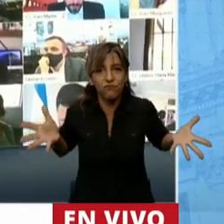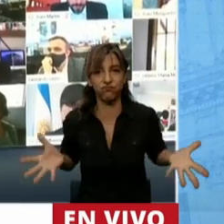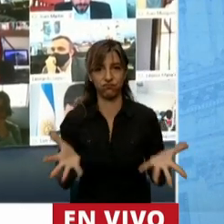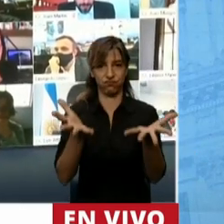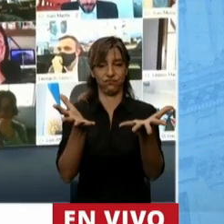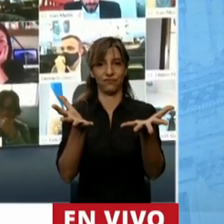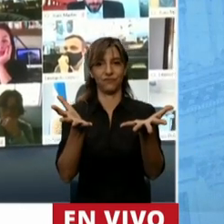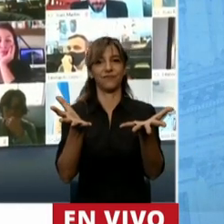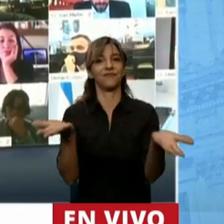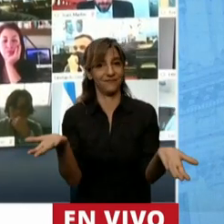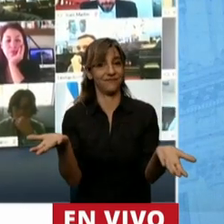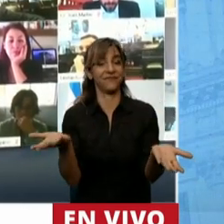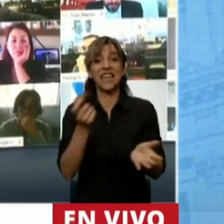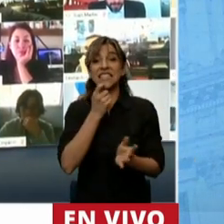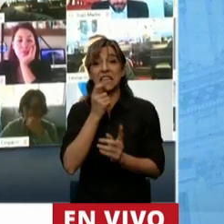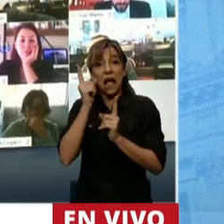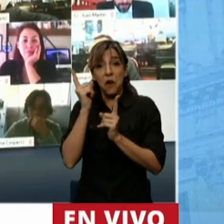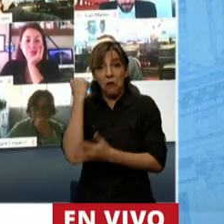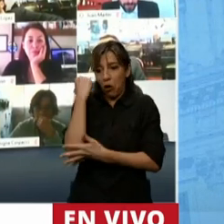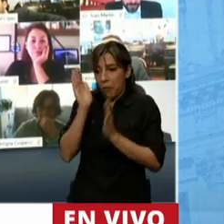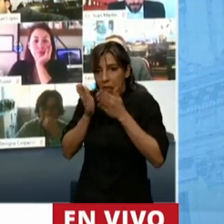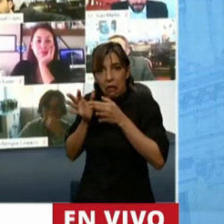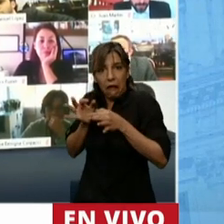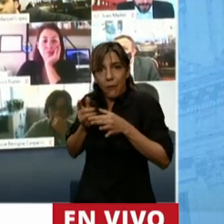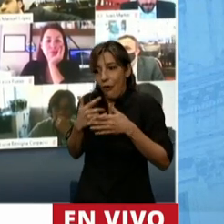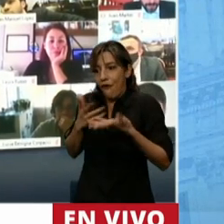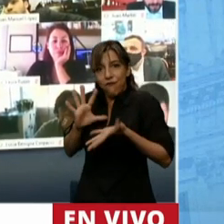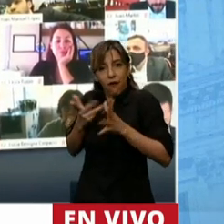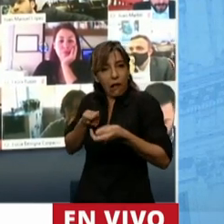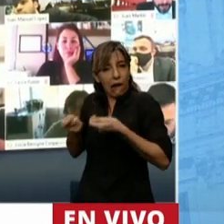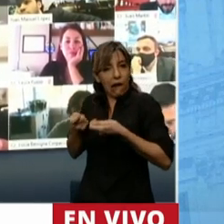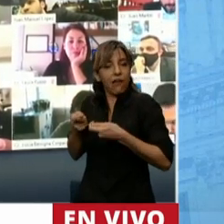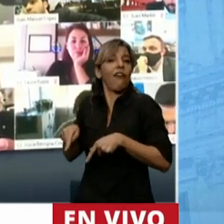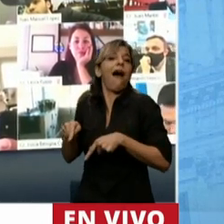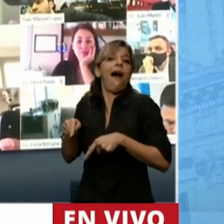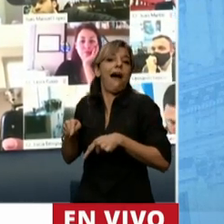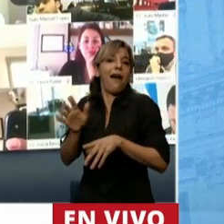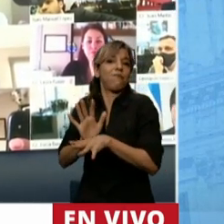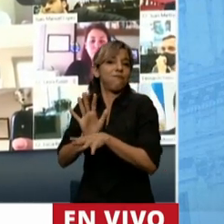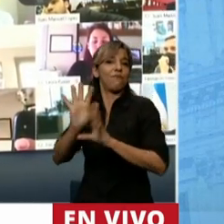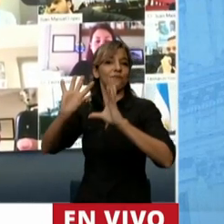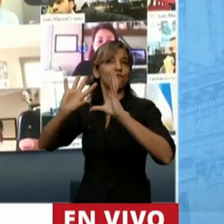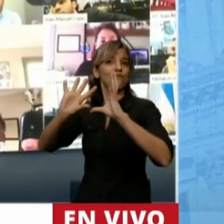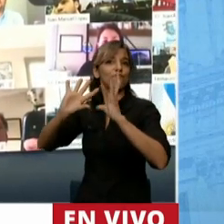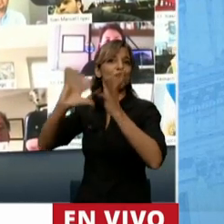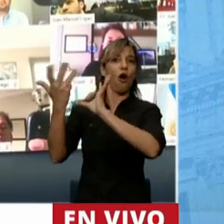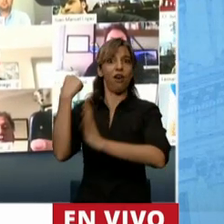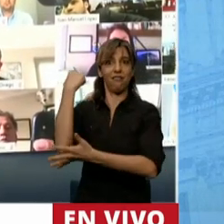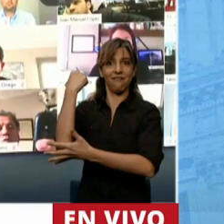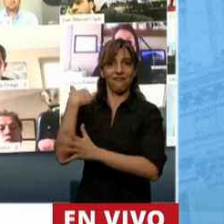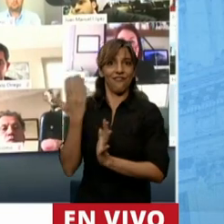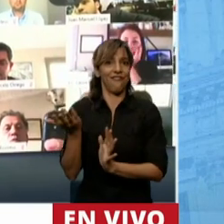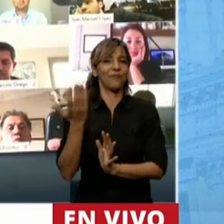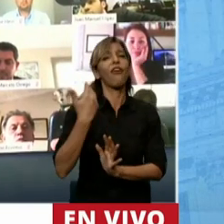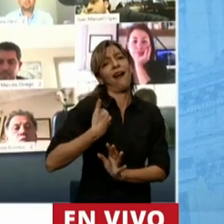la concentración en pocas manos es parte del modelo económico y político que los